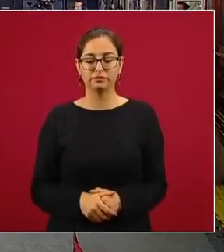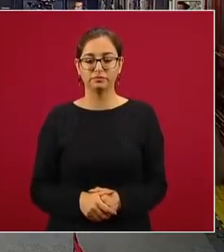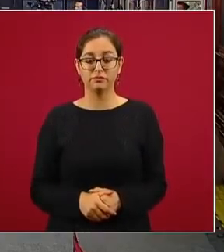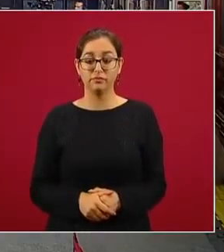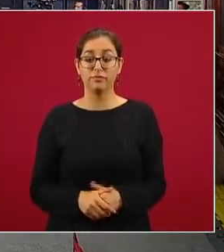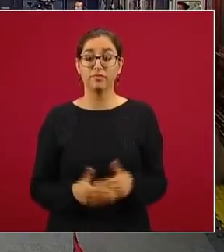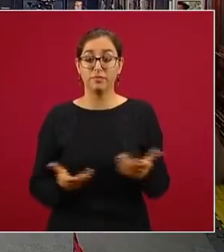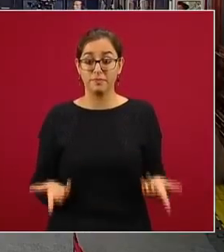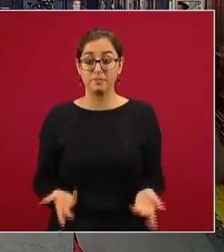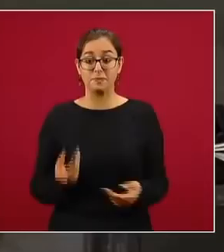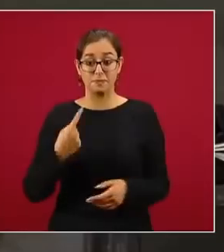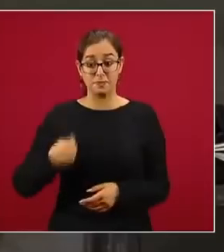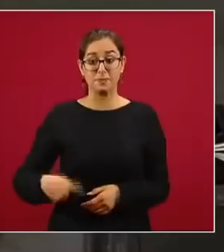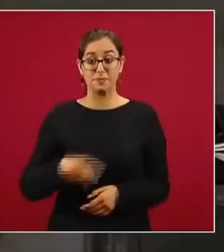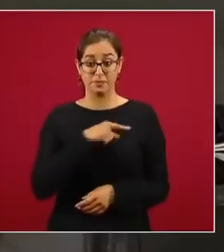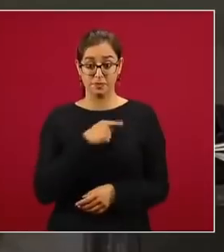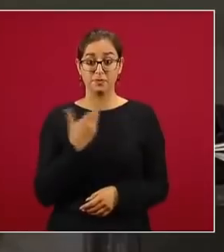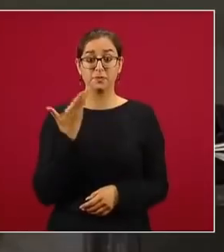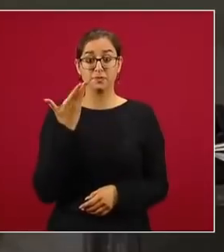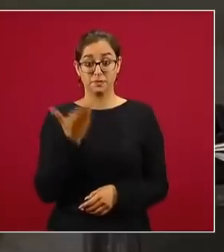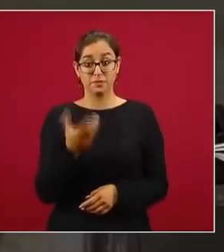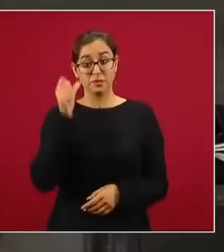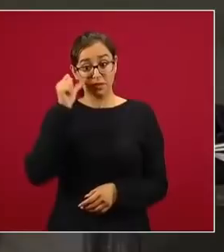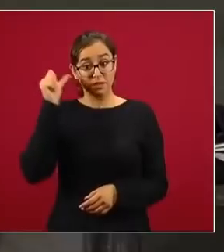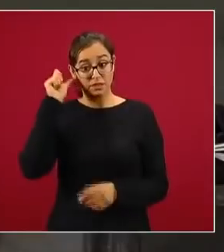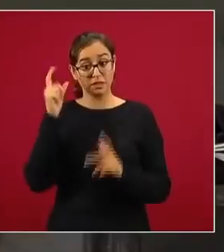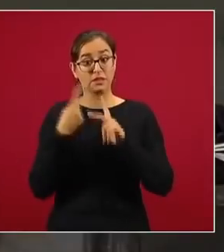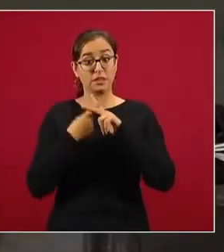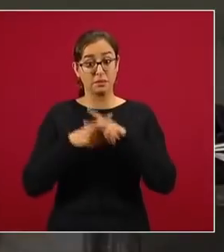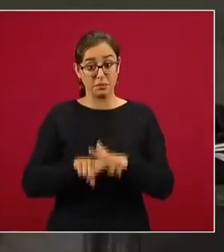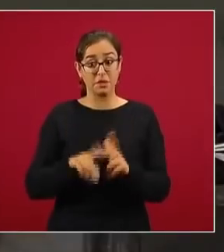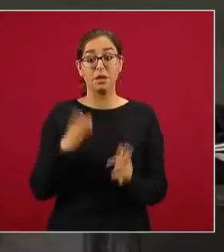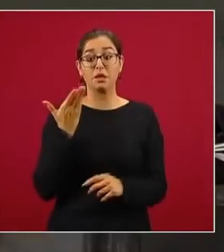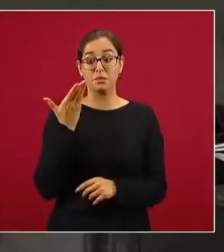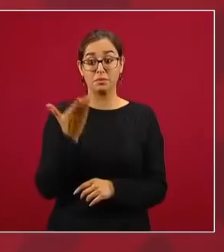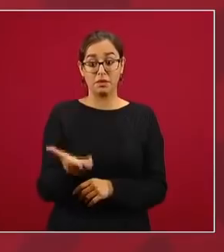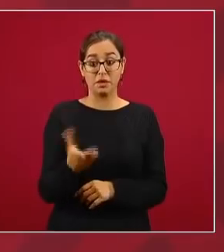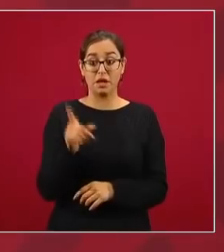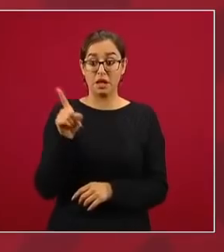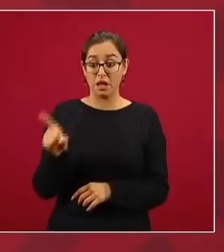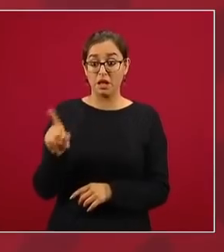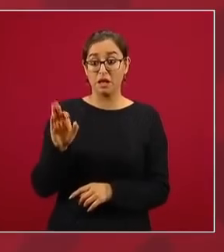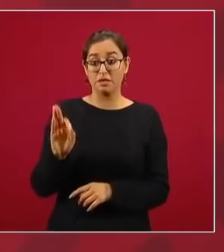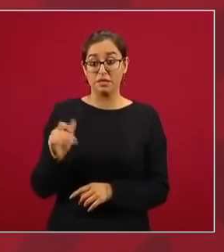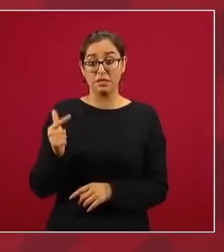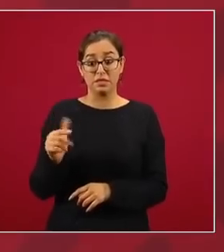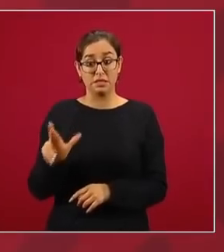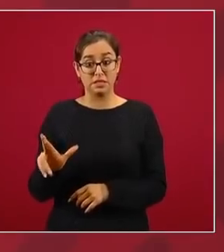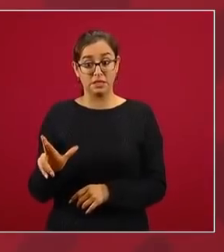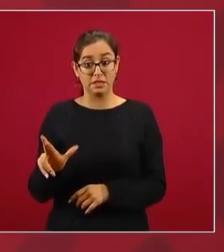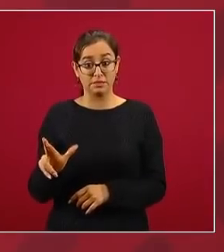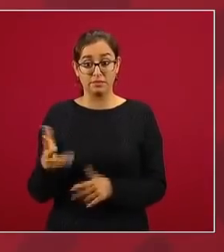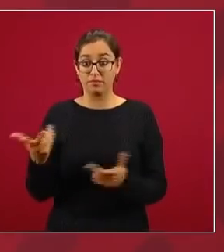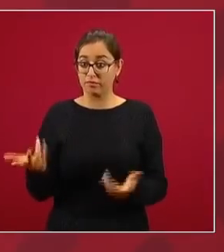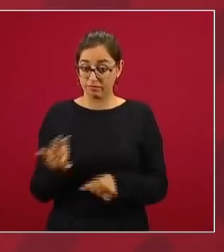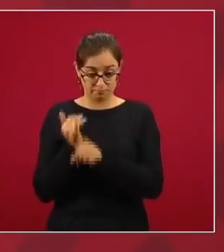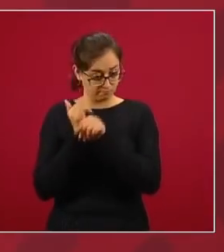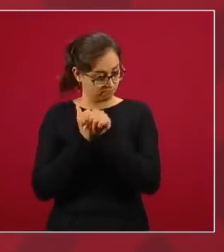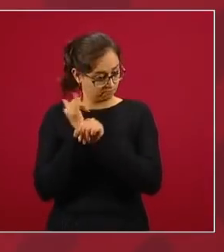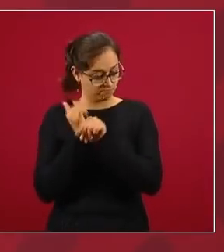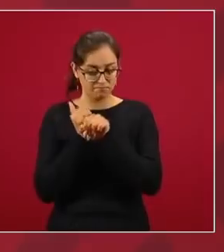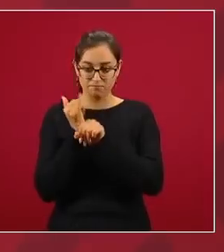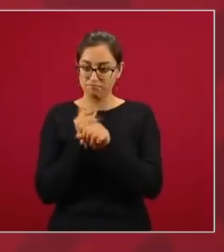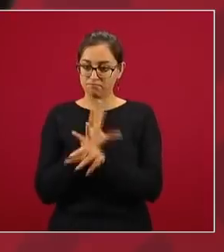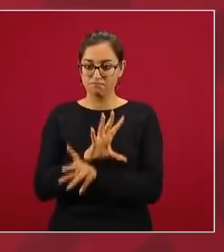estamos pidiendo, bueno, desde ayer, que la la Fiscalía lleve a cabo la investigación,